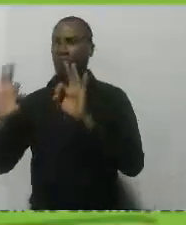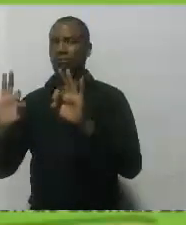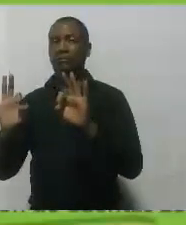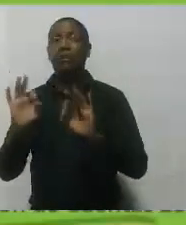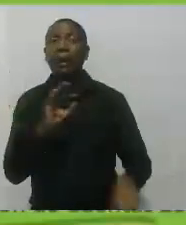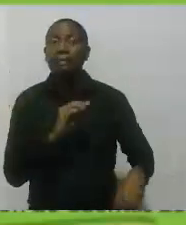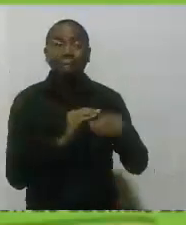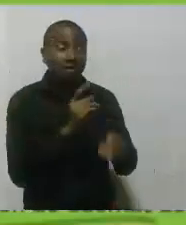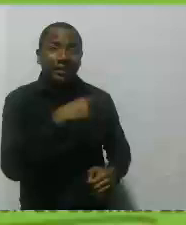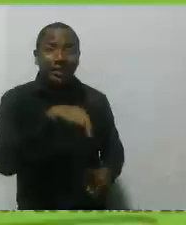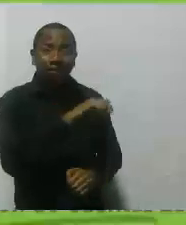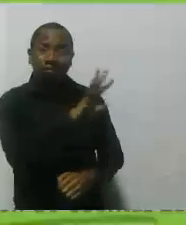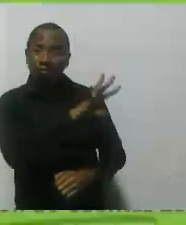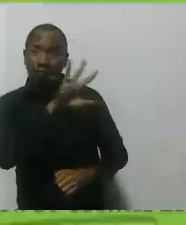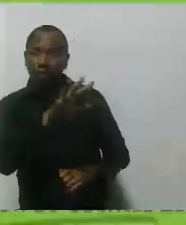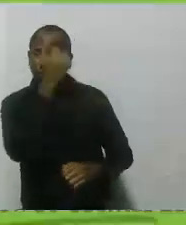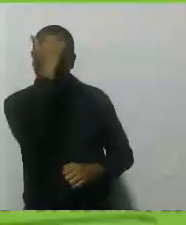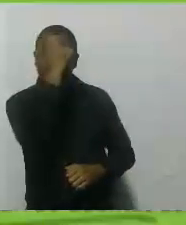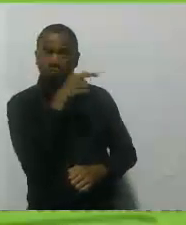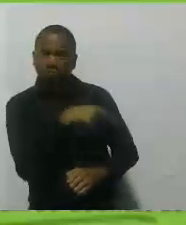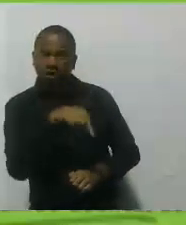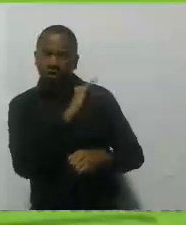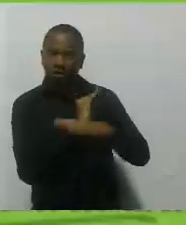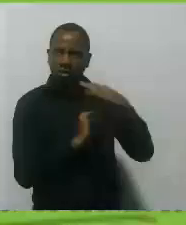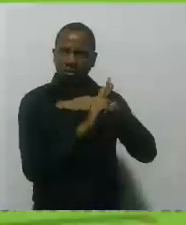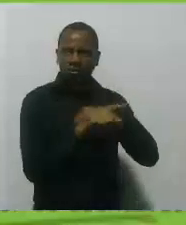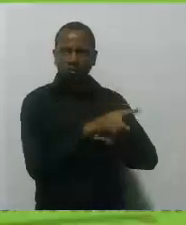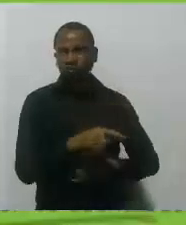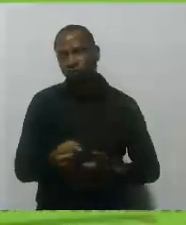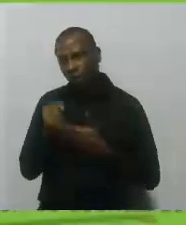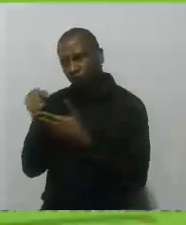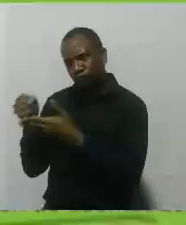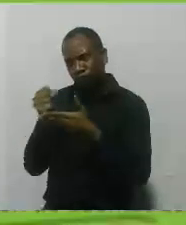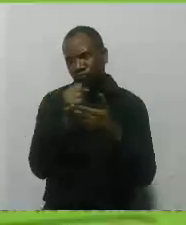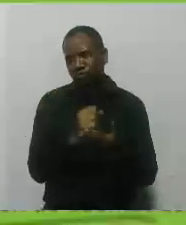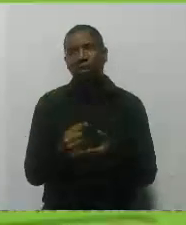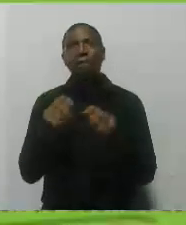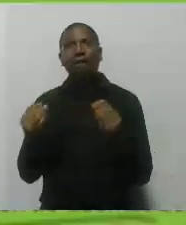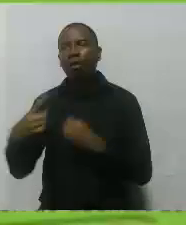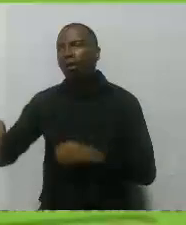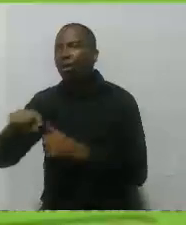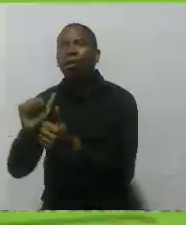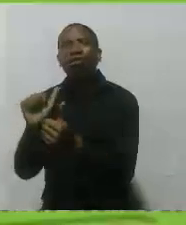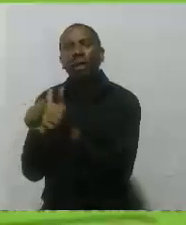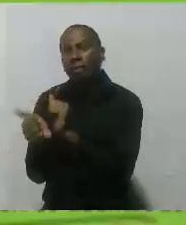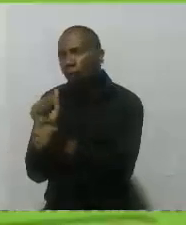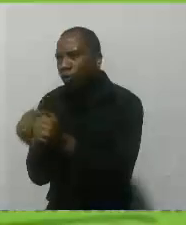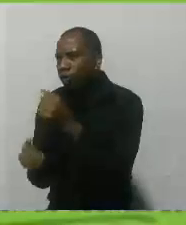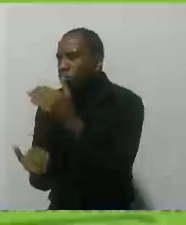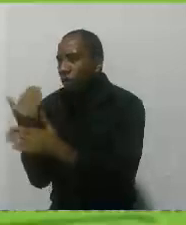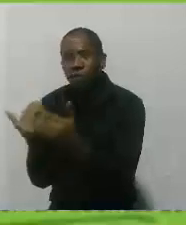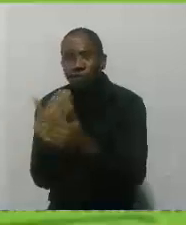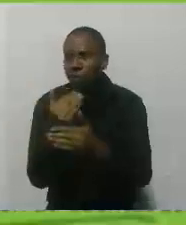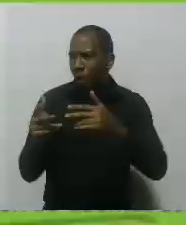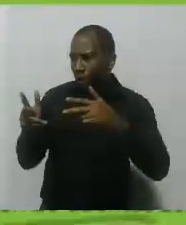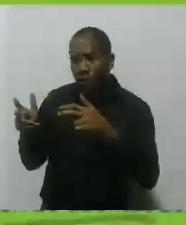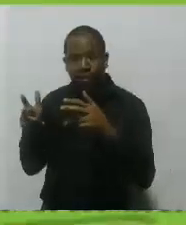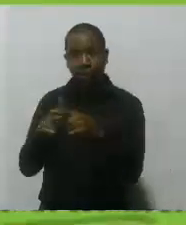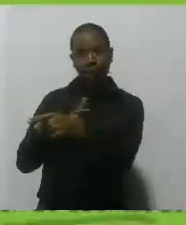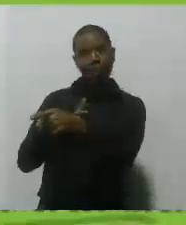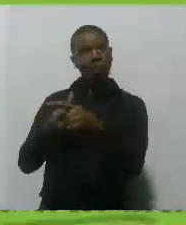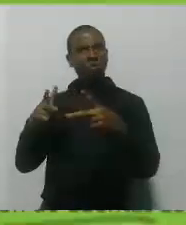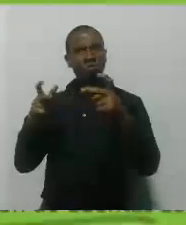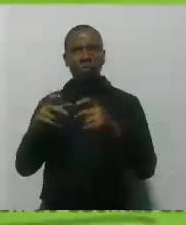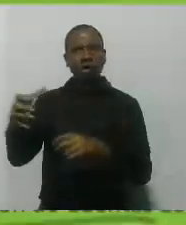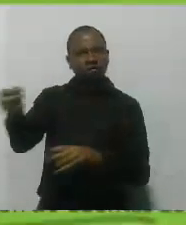fomentar el deporte a través de este semillero deportivo y detectar talentos deportivos para que